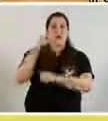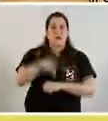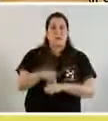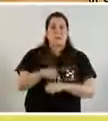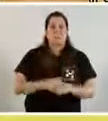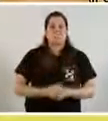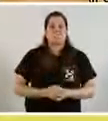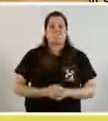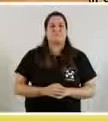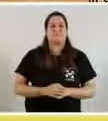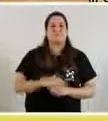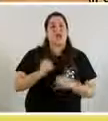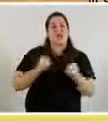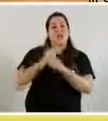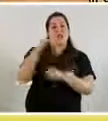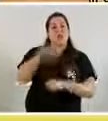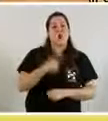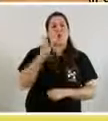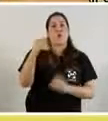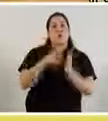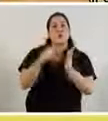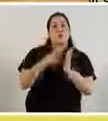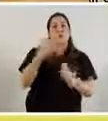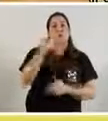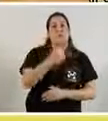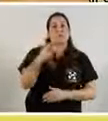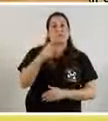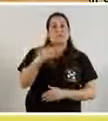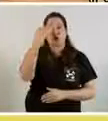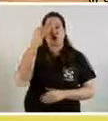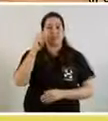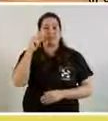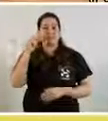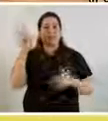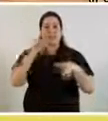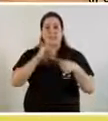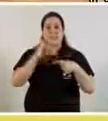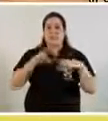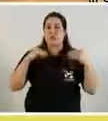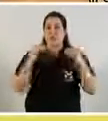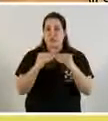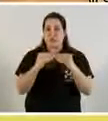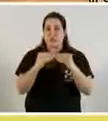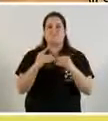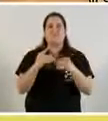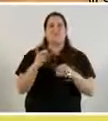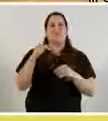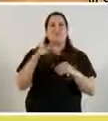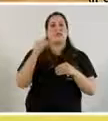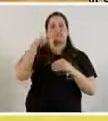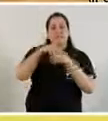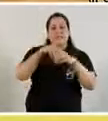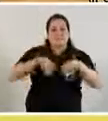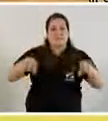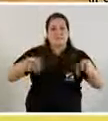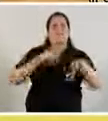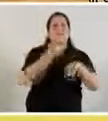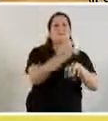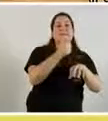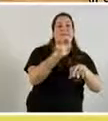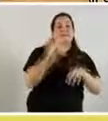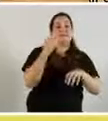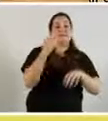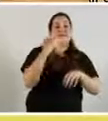ya hicimos 1.315.000 testeos. De esos, 665